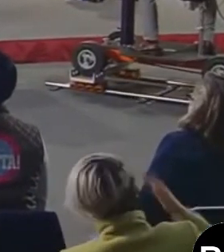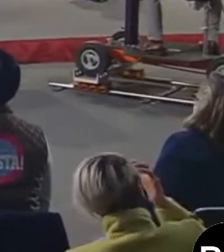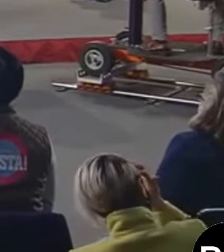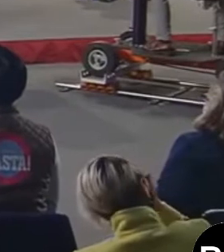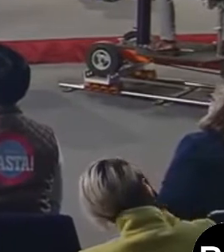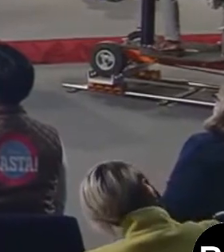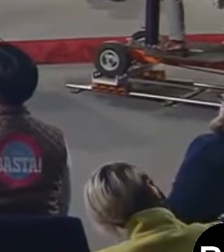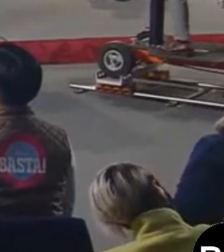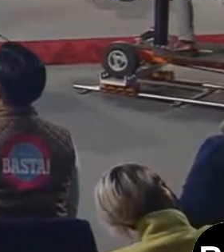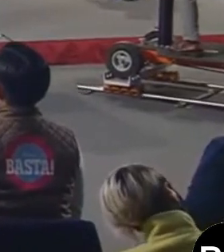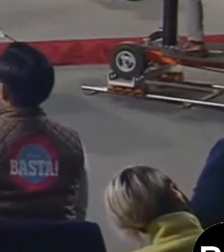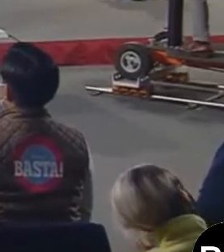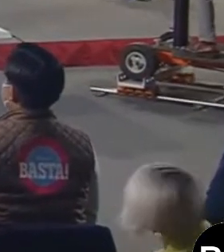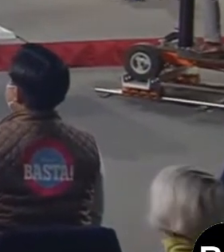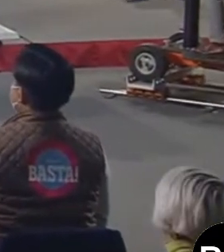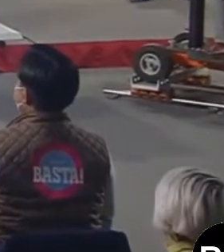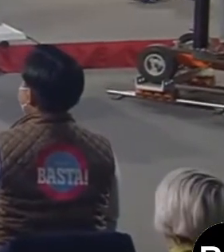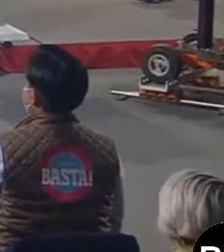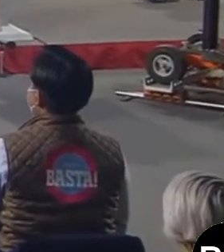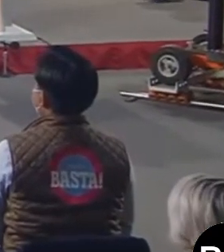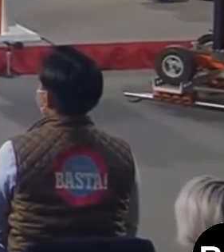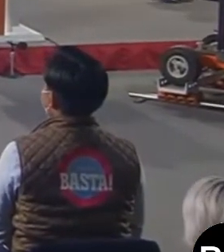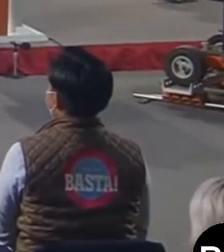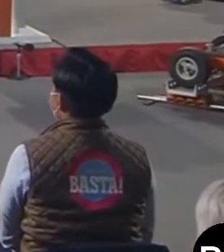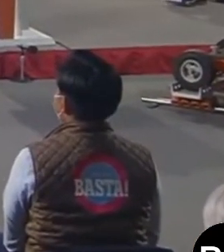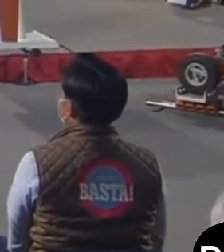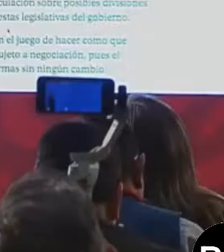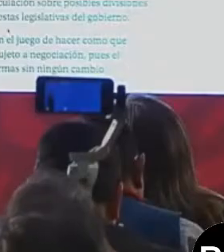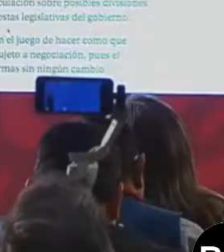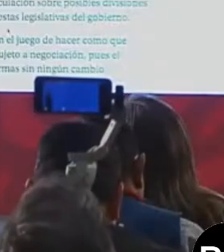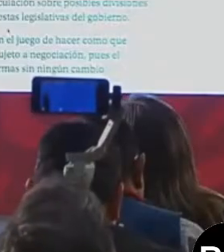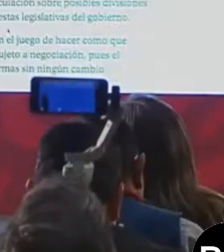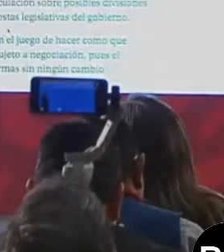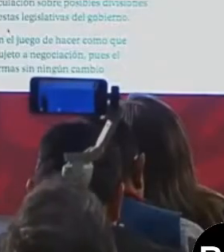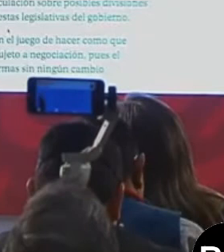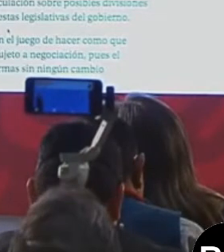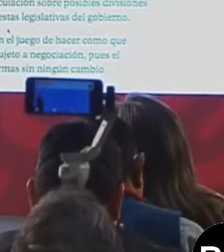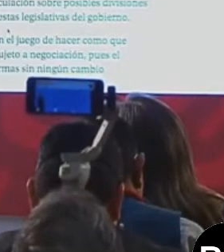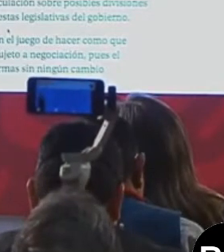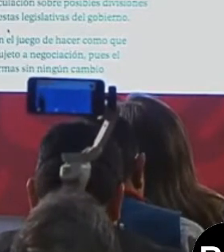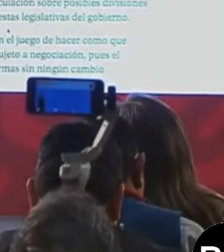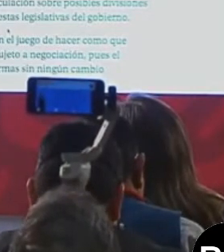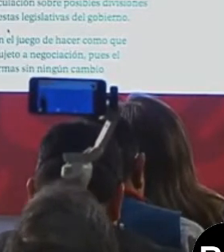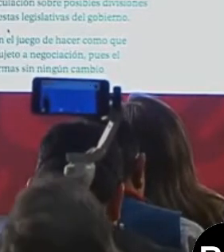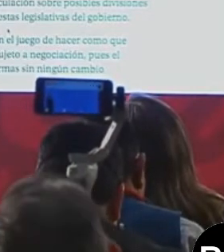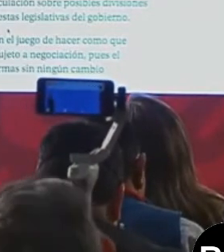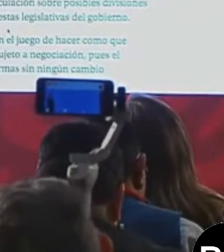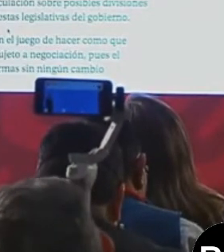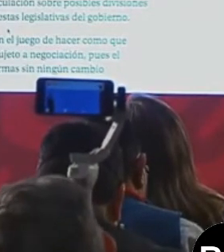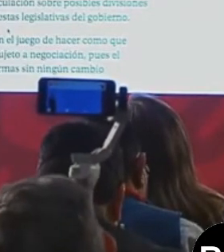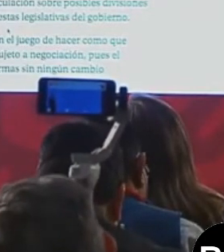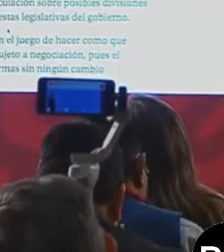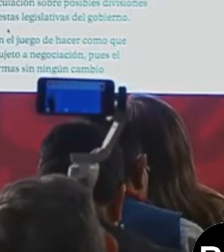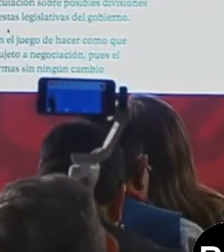no votarán las reformas constitucionales que el presidente tiene en el horno, ni la reforma electoral ya